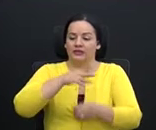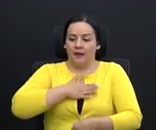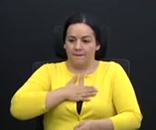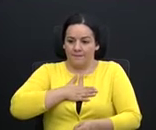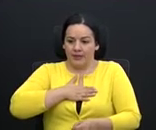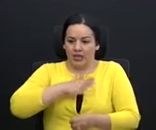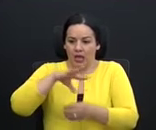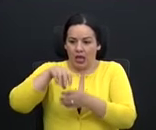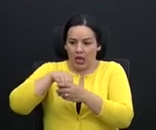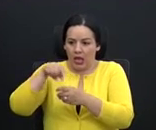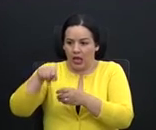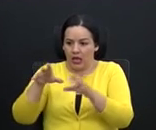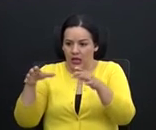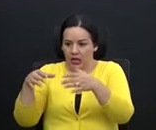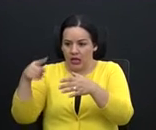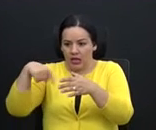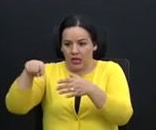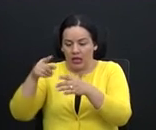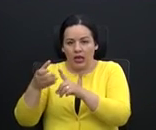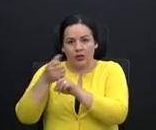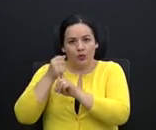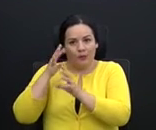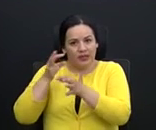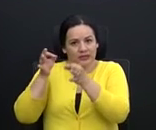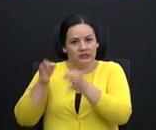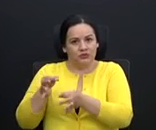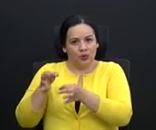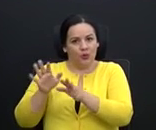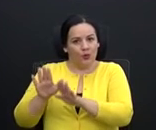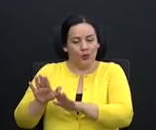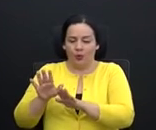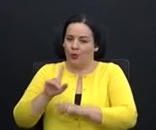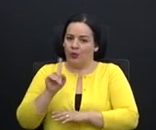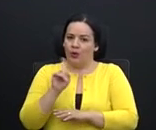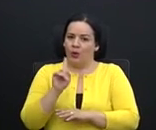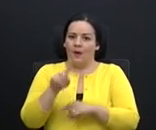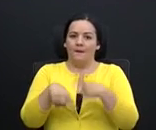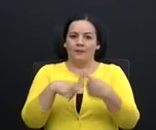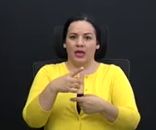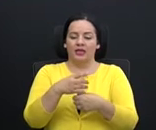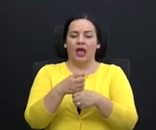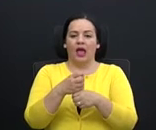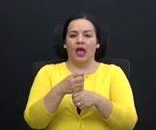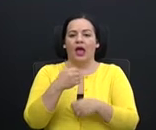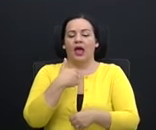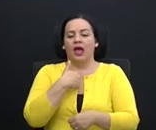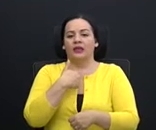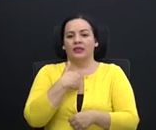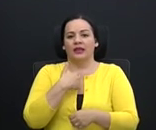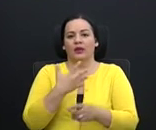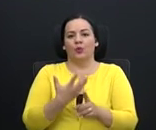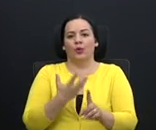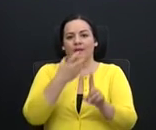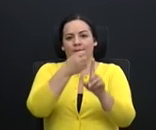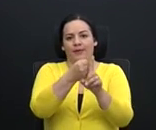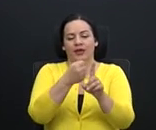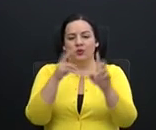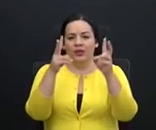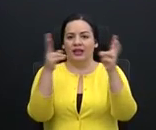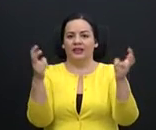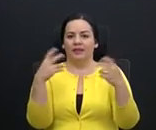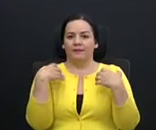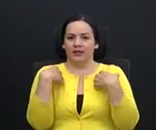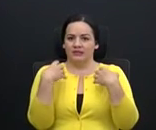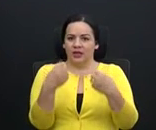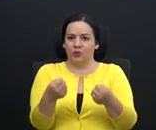en esa toma de decisión vaya a tener impacto en lo que son temas de salud,